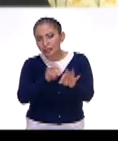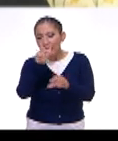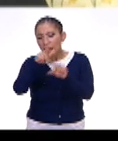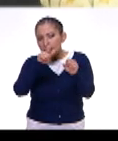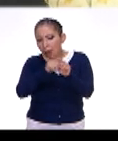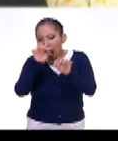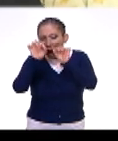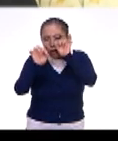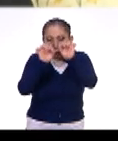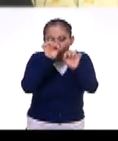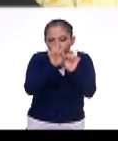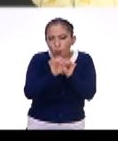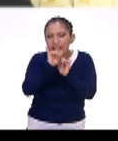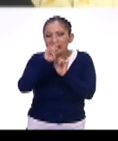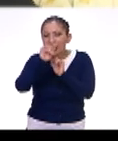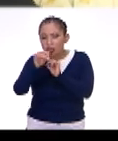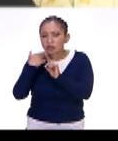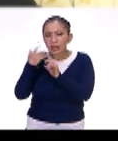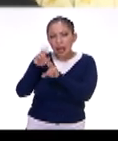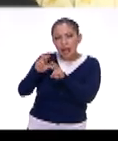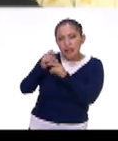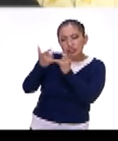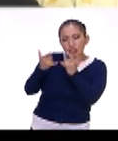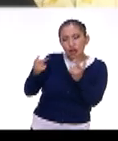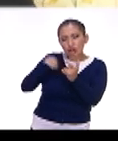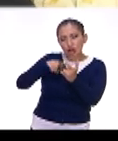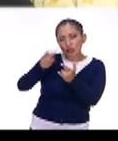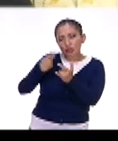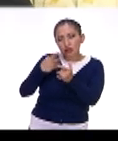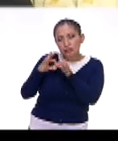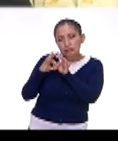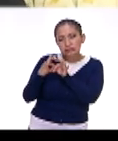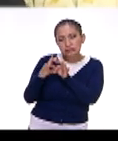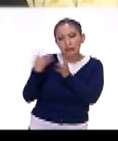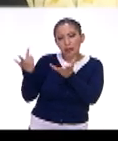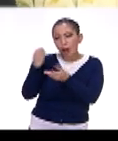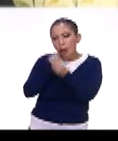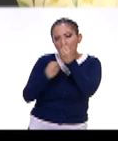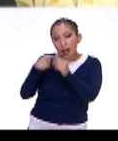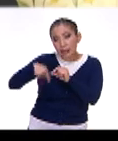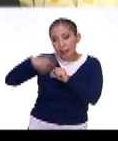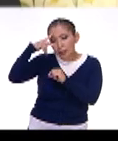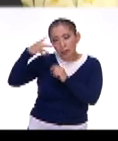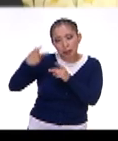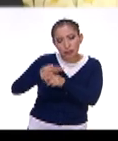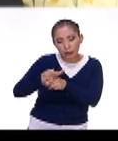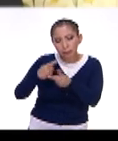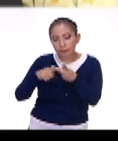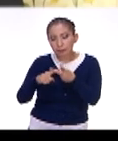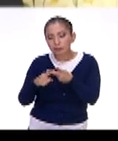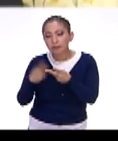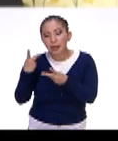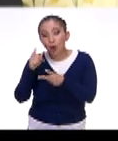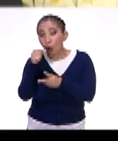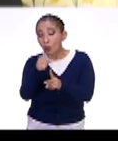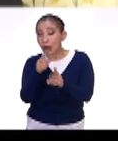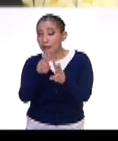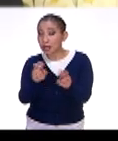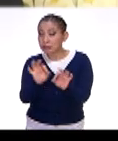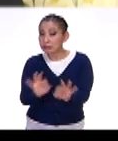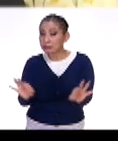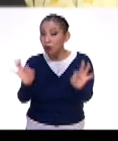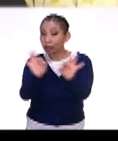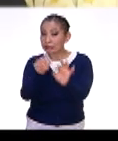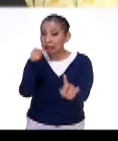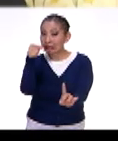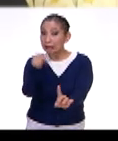un análisis de lo que pasó en la historia con ellos y nosotros, consumiéndolos en México. Pero hay un análisis muy fuerte que